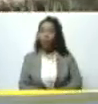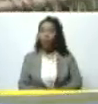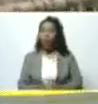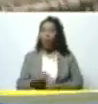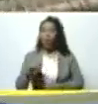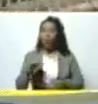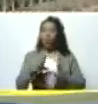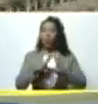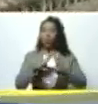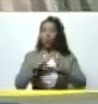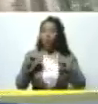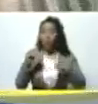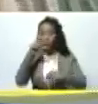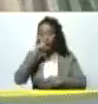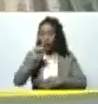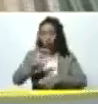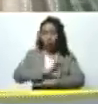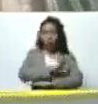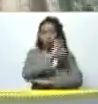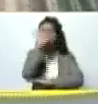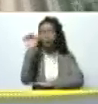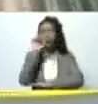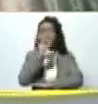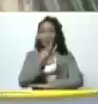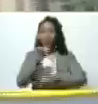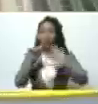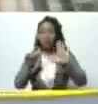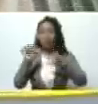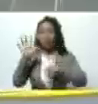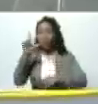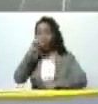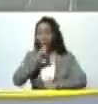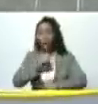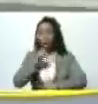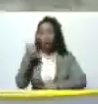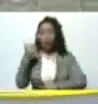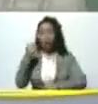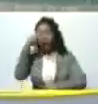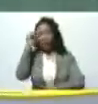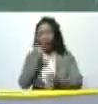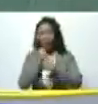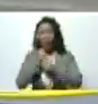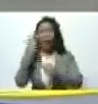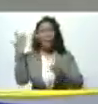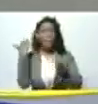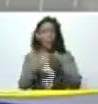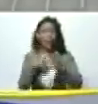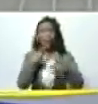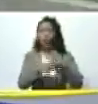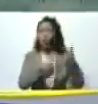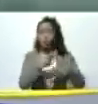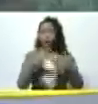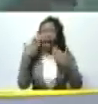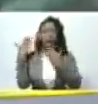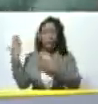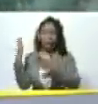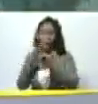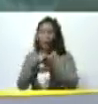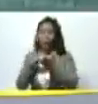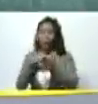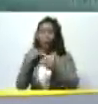365 días del año y como Calve hay miles de productores y productoras de Venezuela